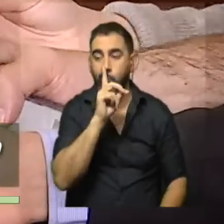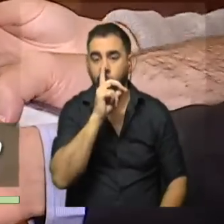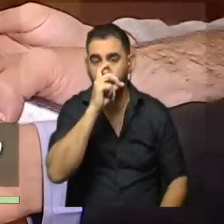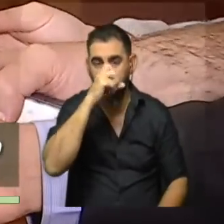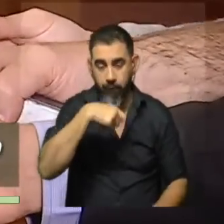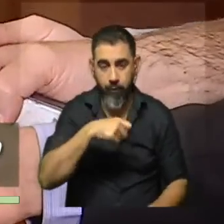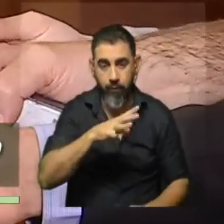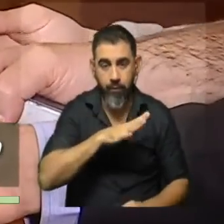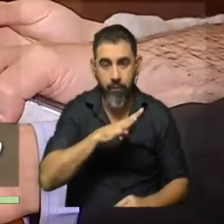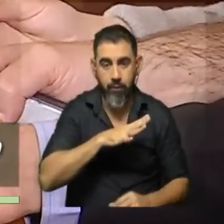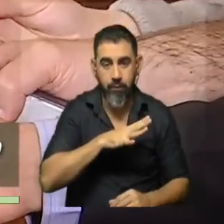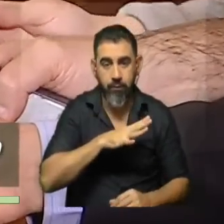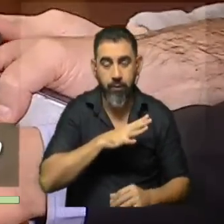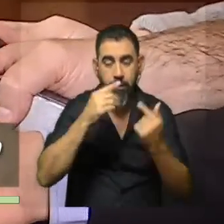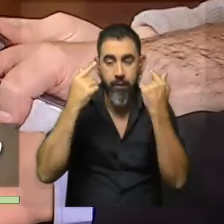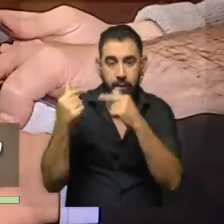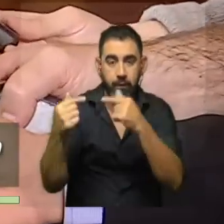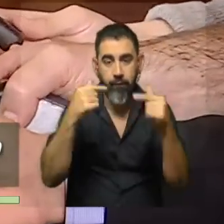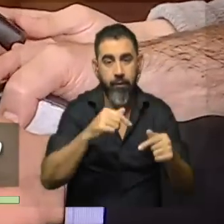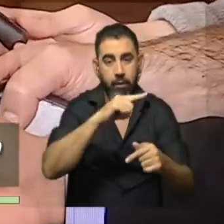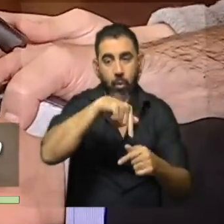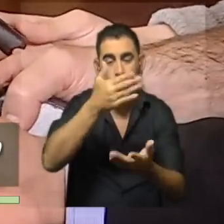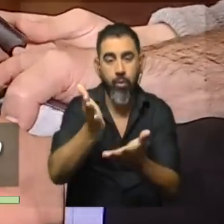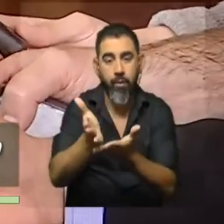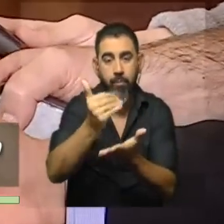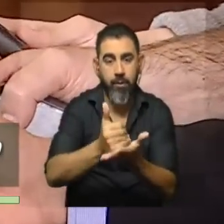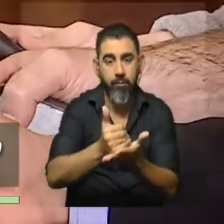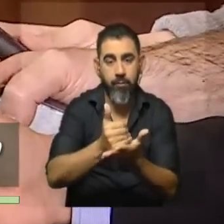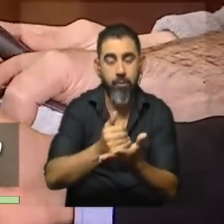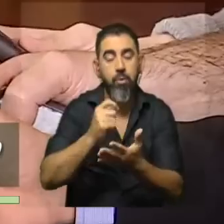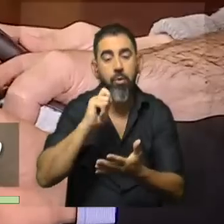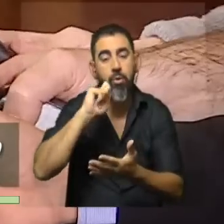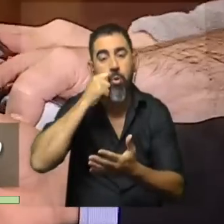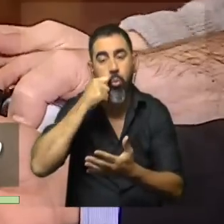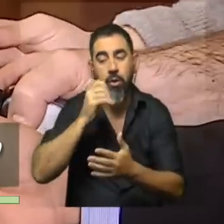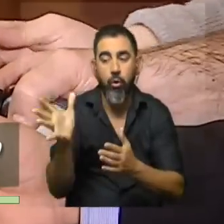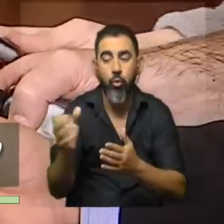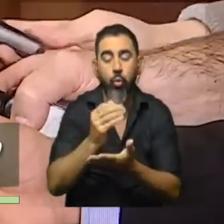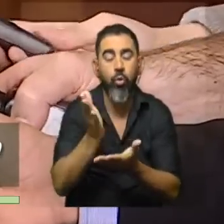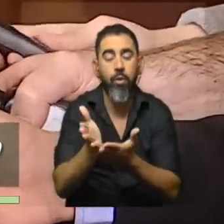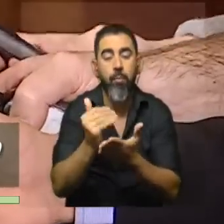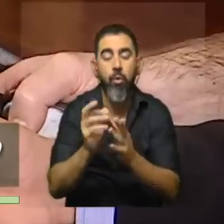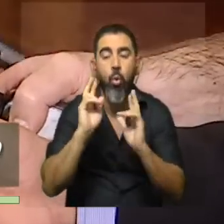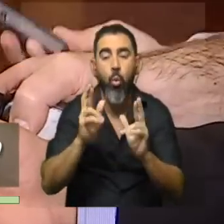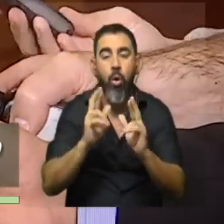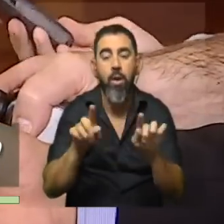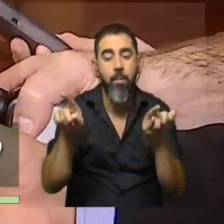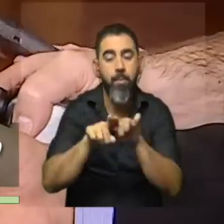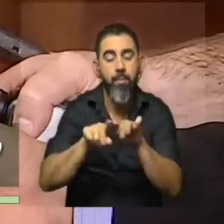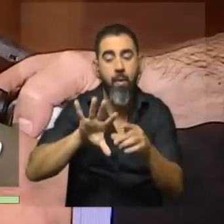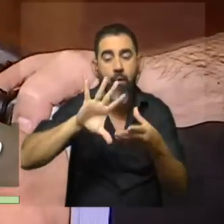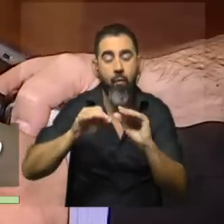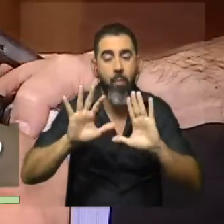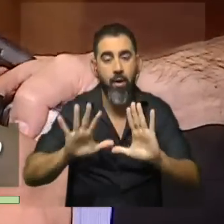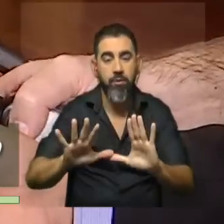se maneja distinto a otros departamentos. Nos gustaría que todos los departamentos se manejaran de esta manera,